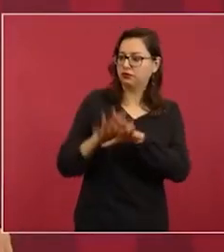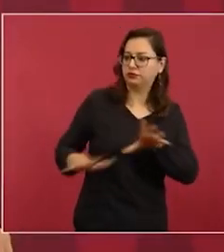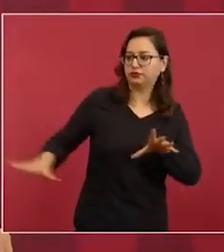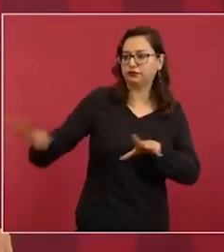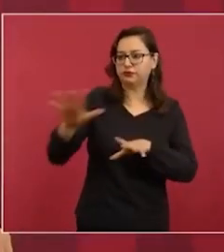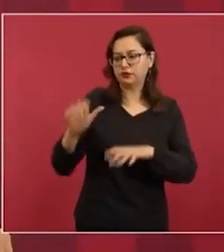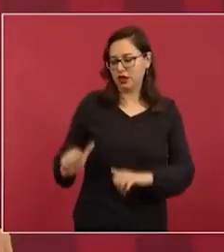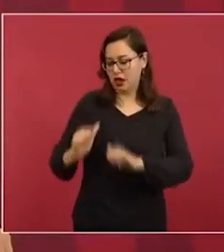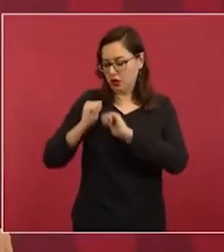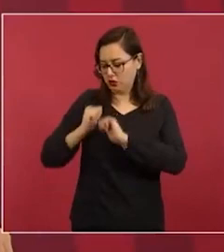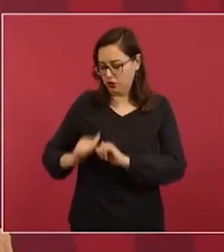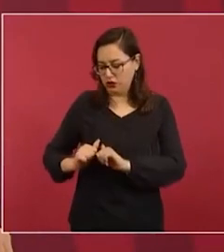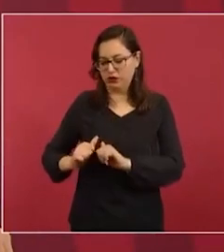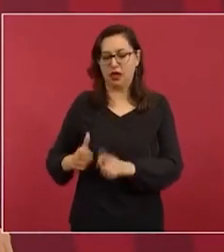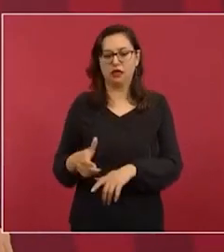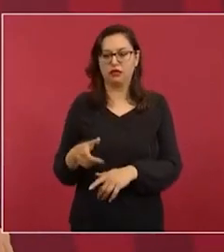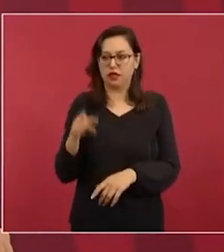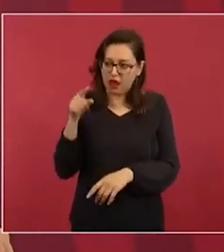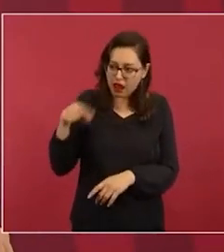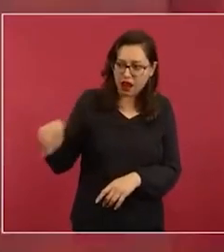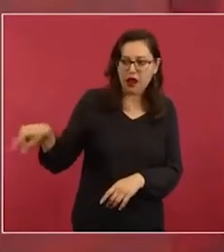Que se le pregunte al pueblo.